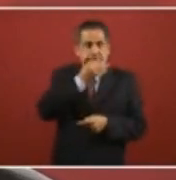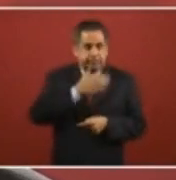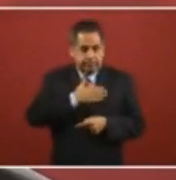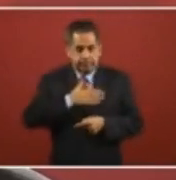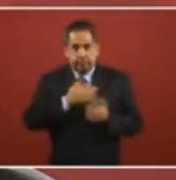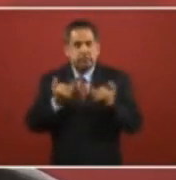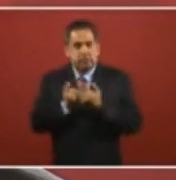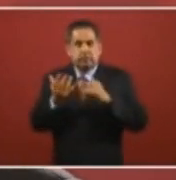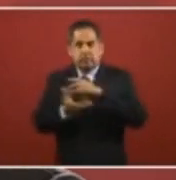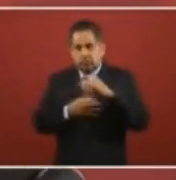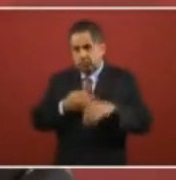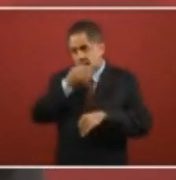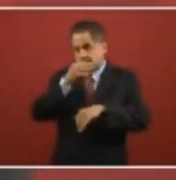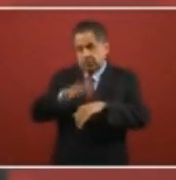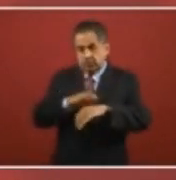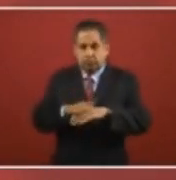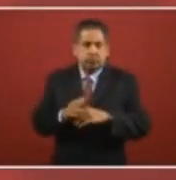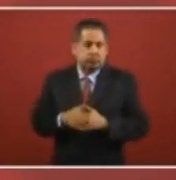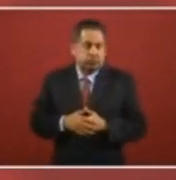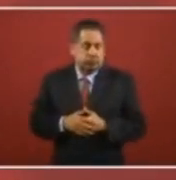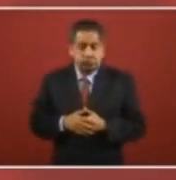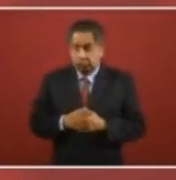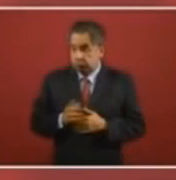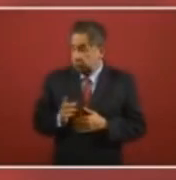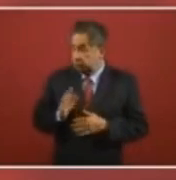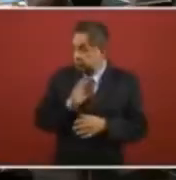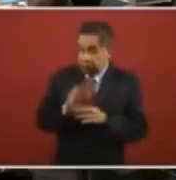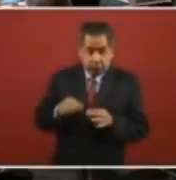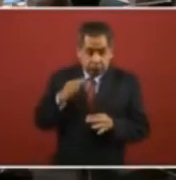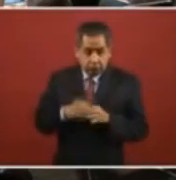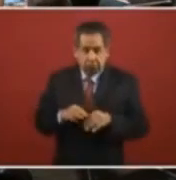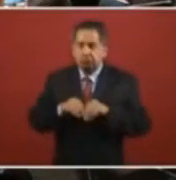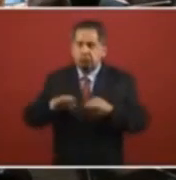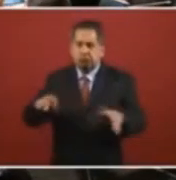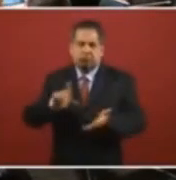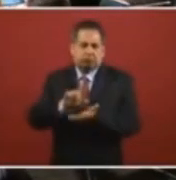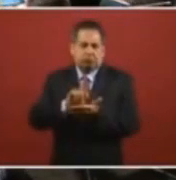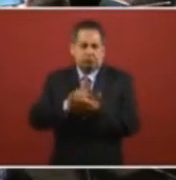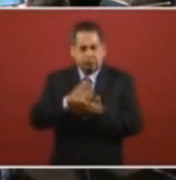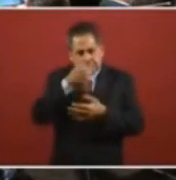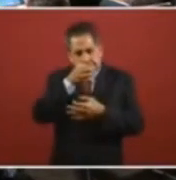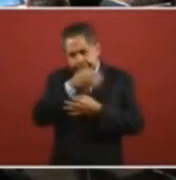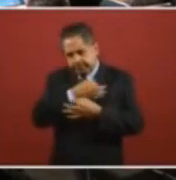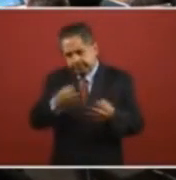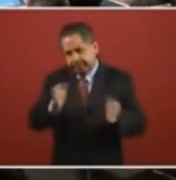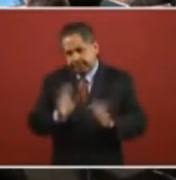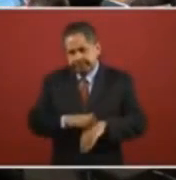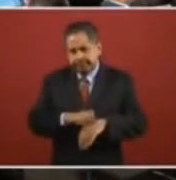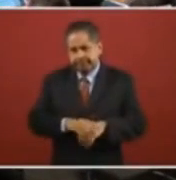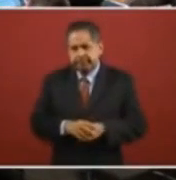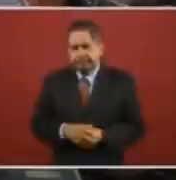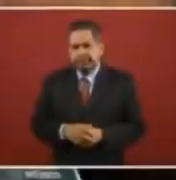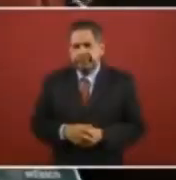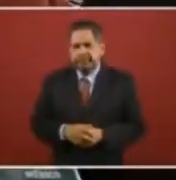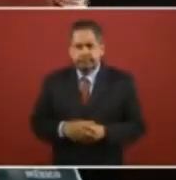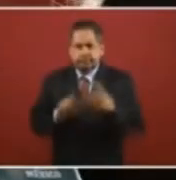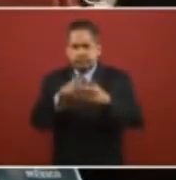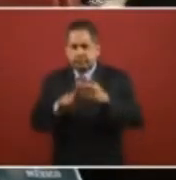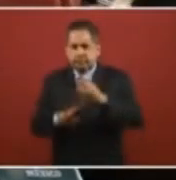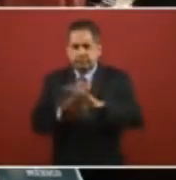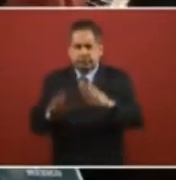parte como por la de ellos. Cuanto la tengamos, la subimos en tuit y no hay ningún problema. Eran tres, las contesté.